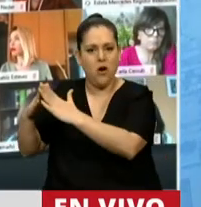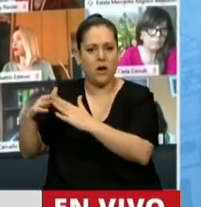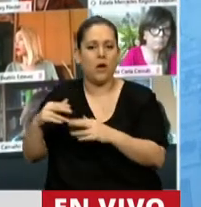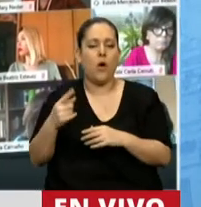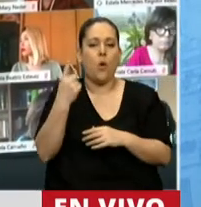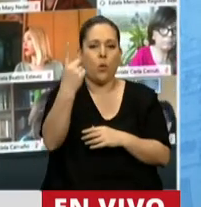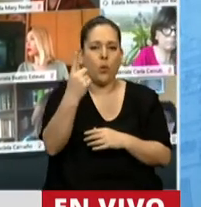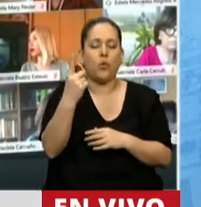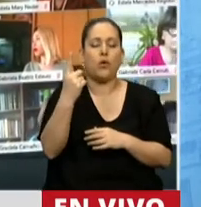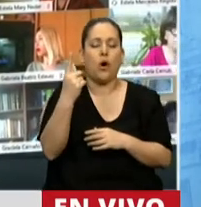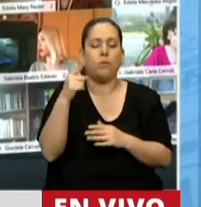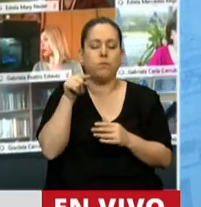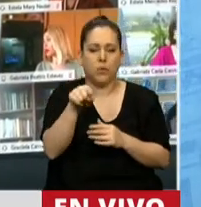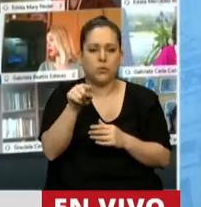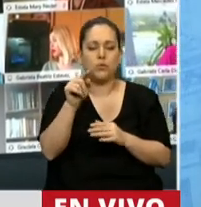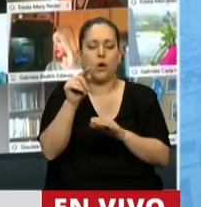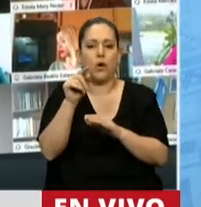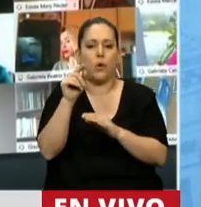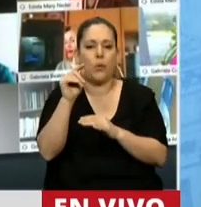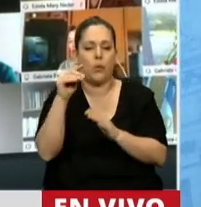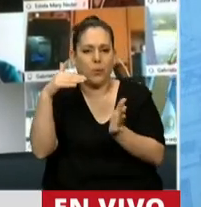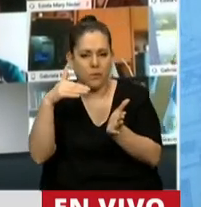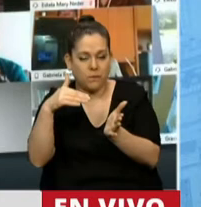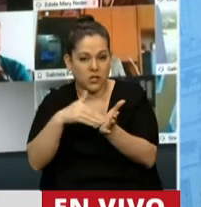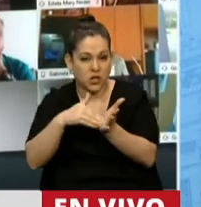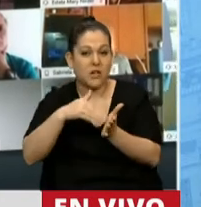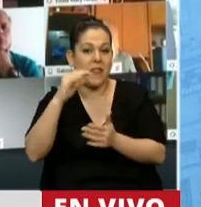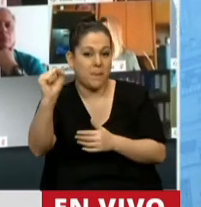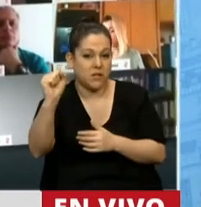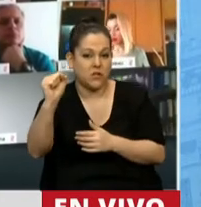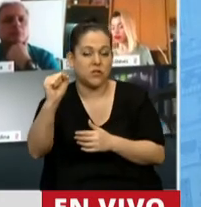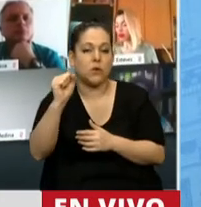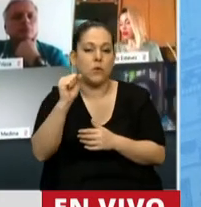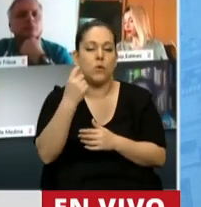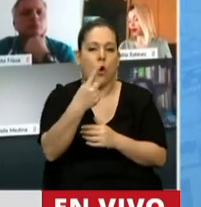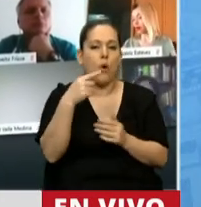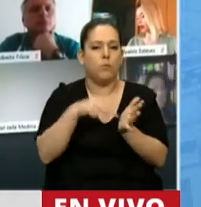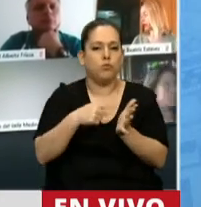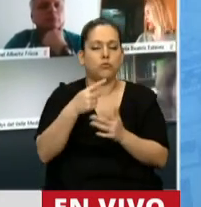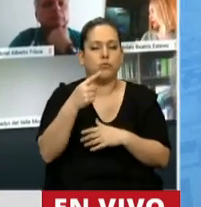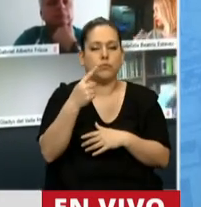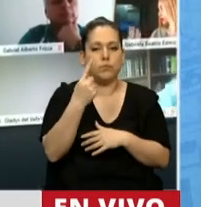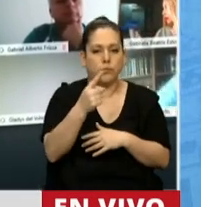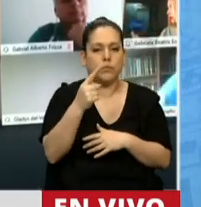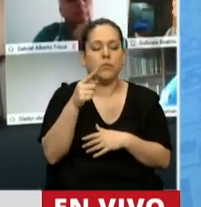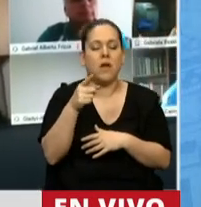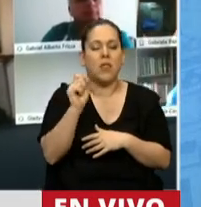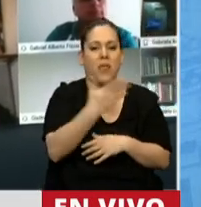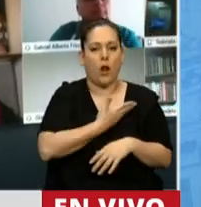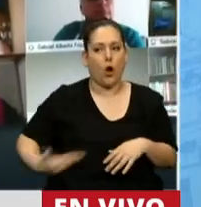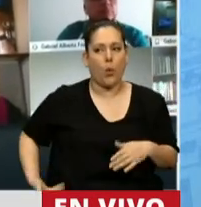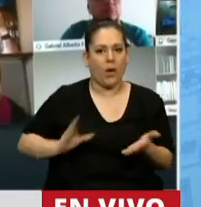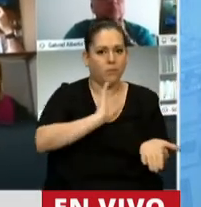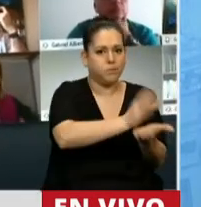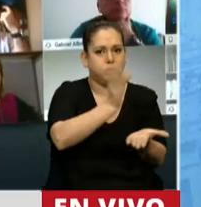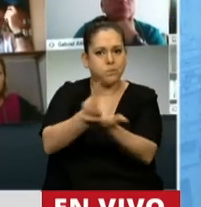billones de pesos, de millones de millones de pesos en el gasto del gobierno nacional. Y la verdad